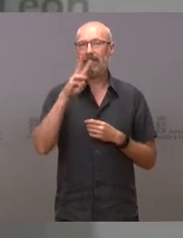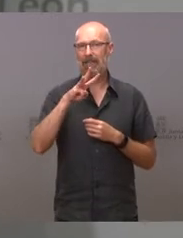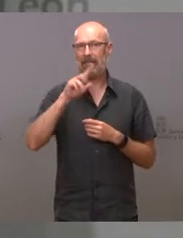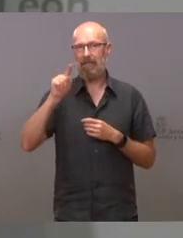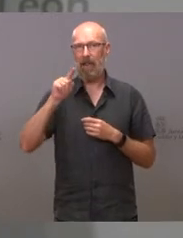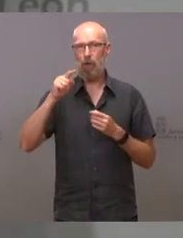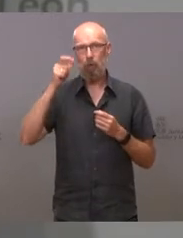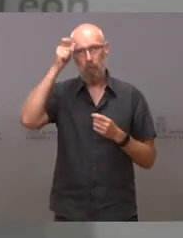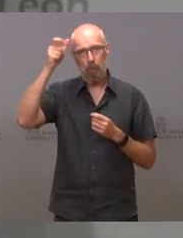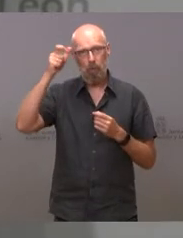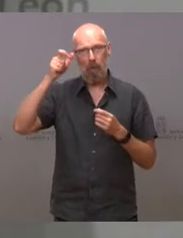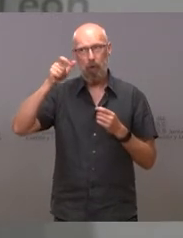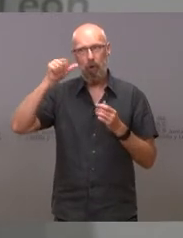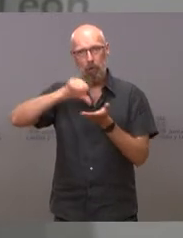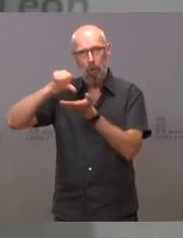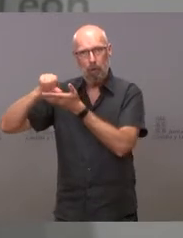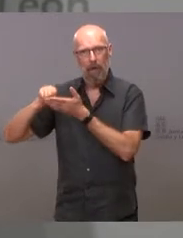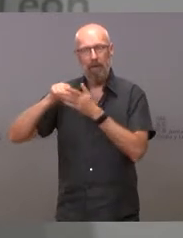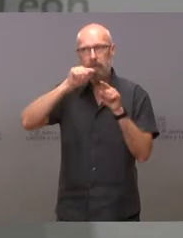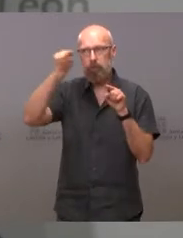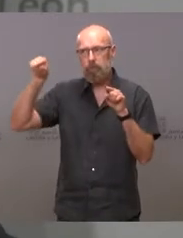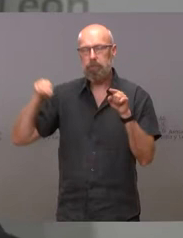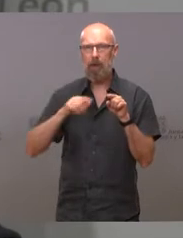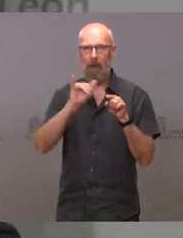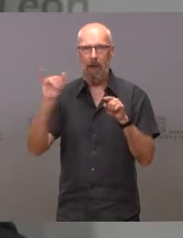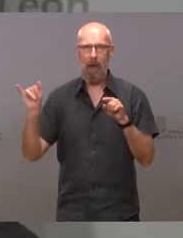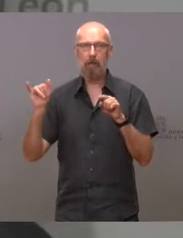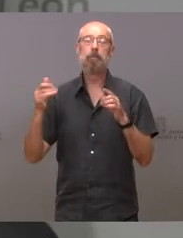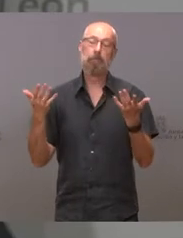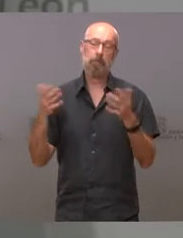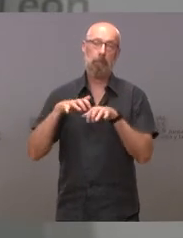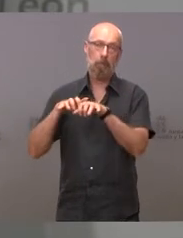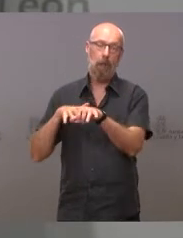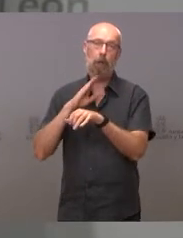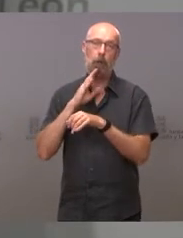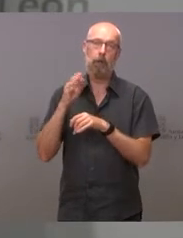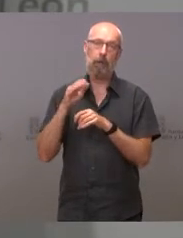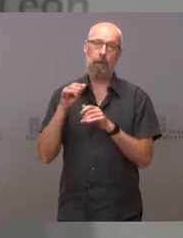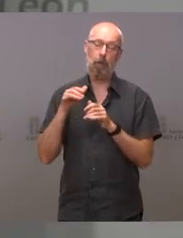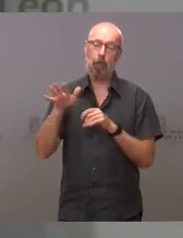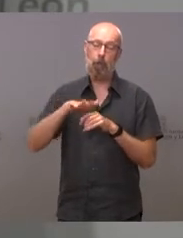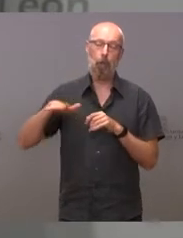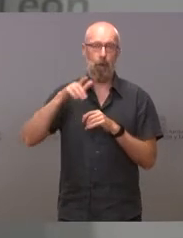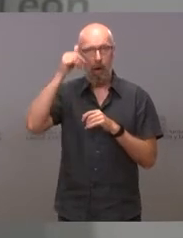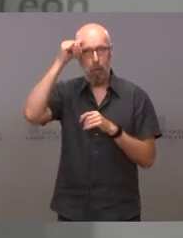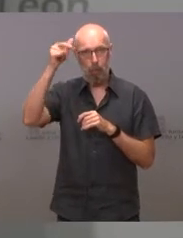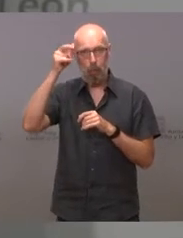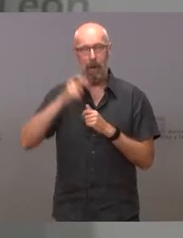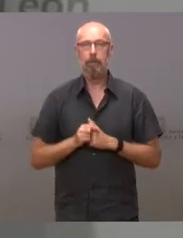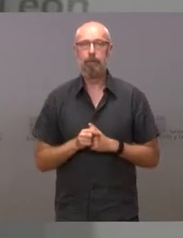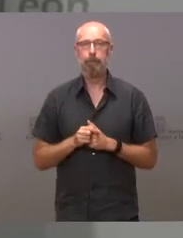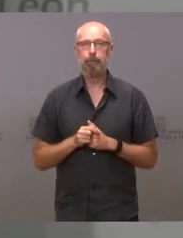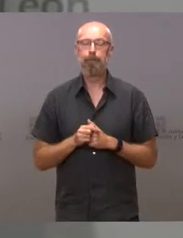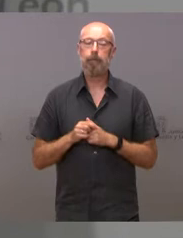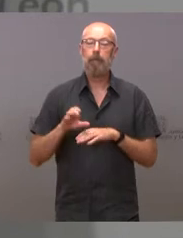de nuestra comunidad. Naturalmente, la mayoría de ellas en nuestro entorno rural. La Consejería